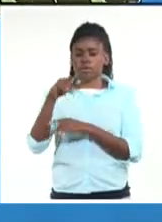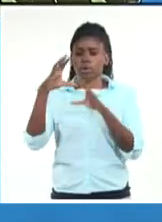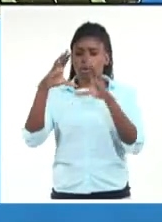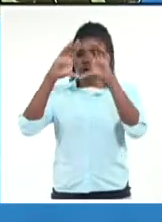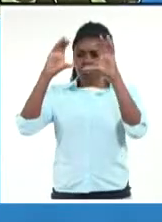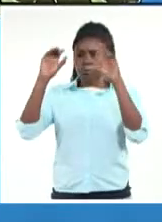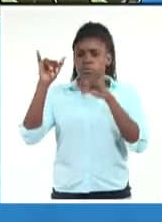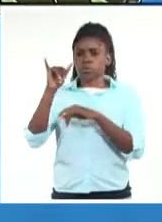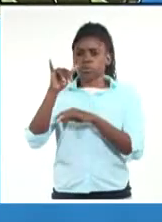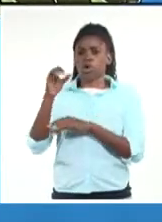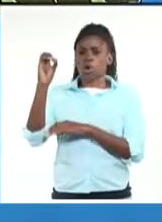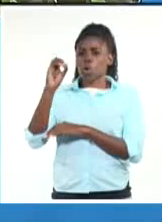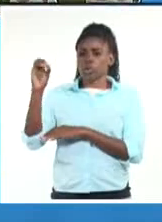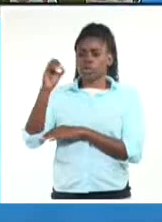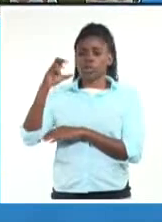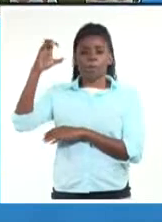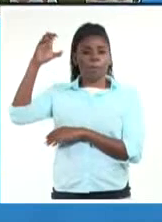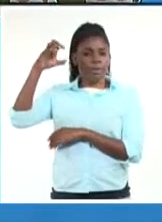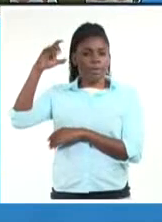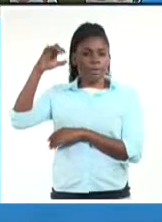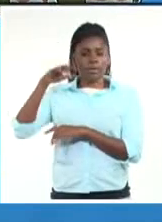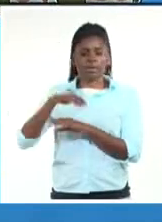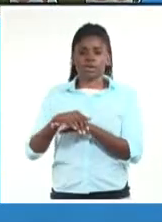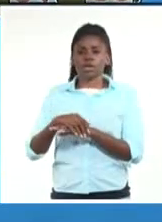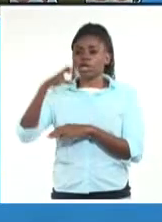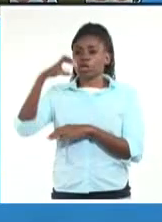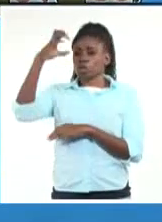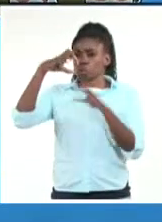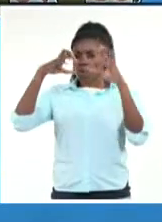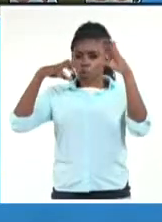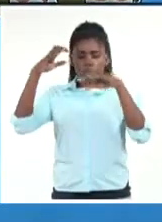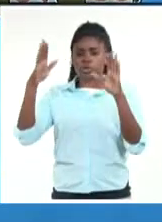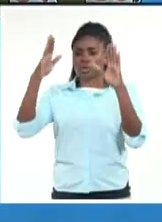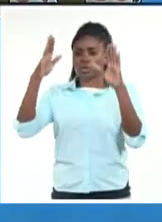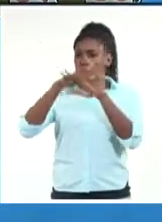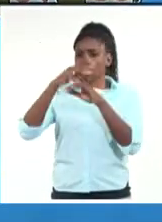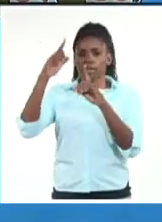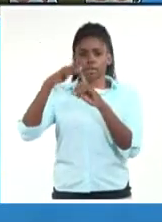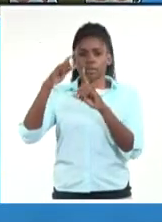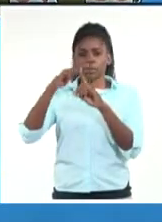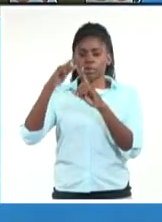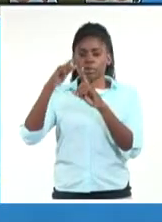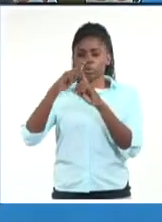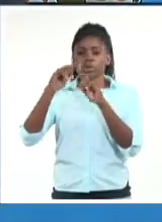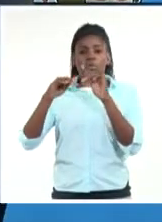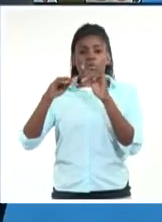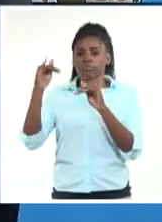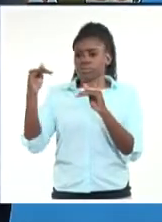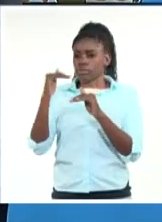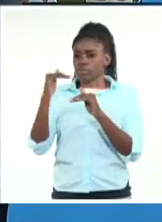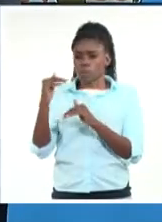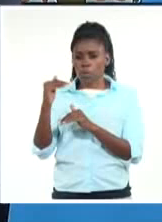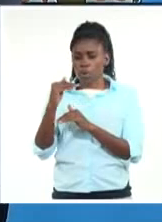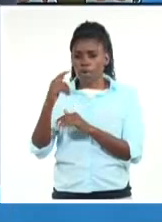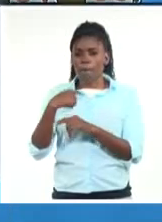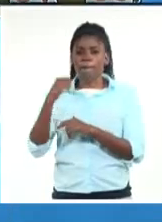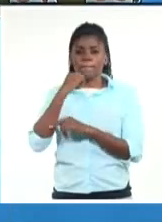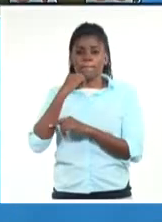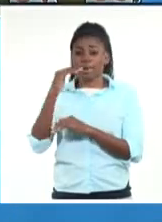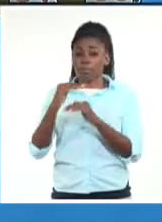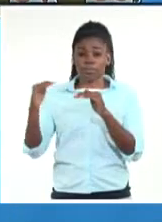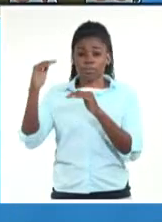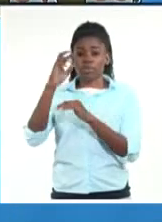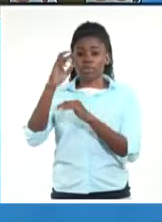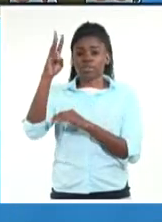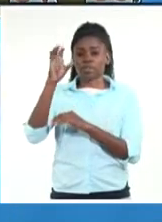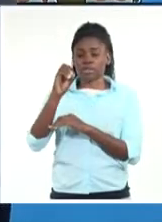el extremo occidental de Pinar del Río. La probabilidad de lluvia muy baja, las temperaturas en ascenso, fíjense que las máximas hoy estarán entre